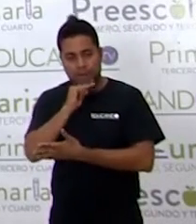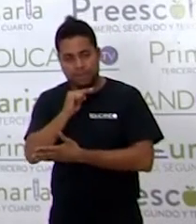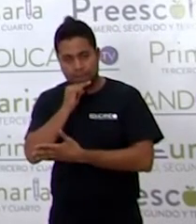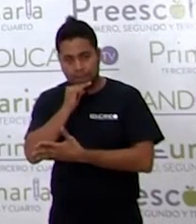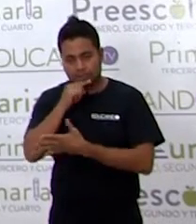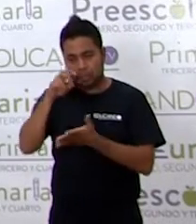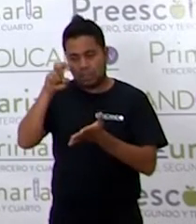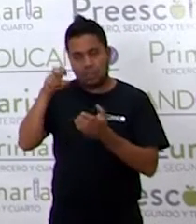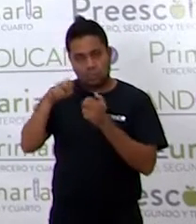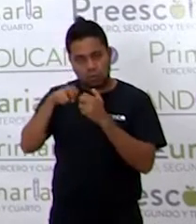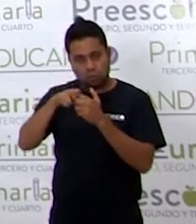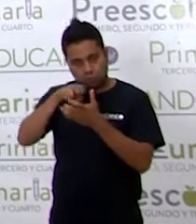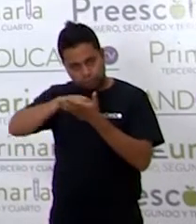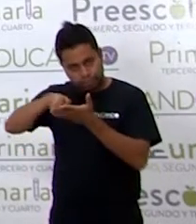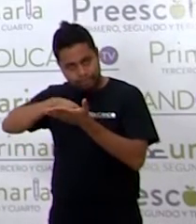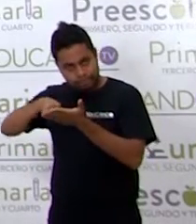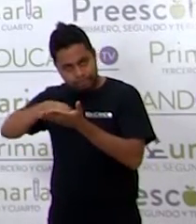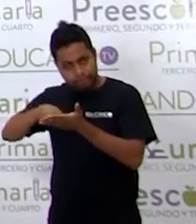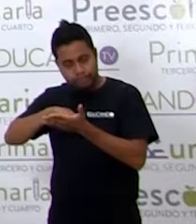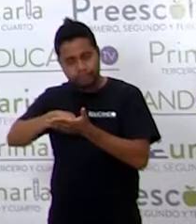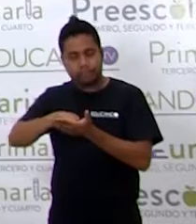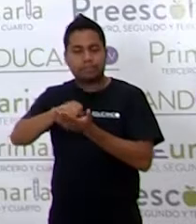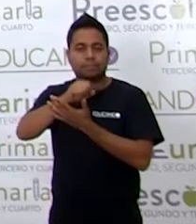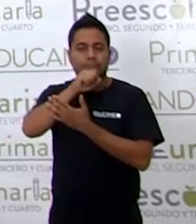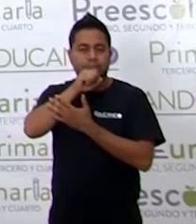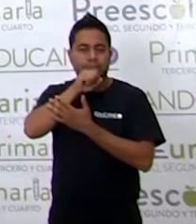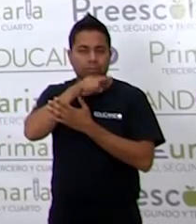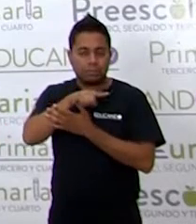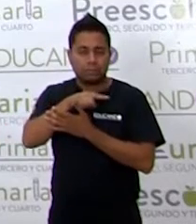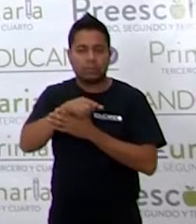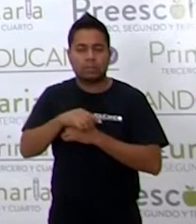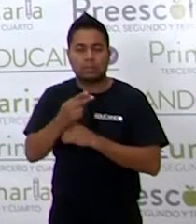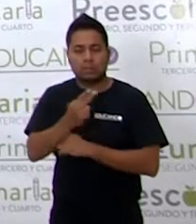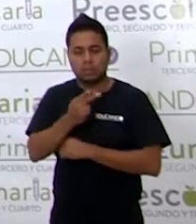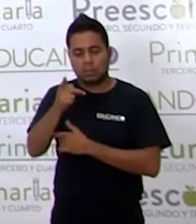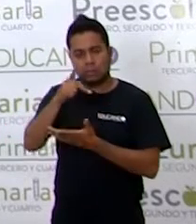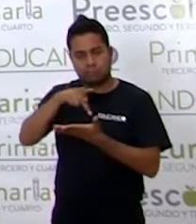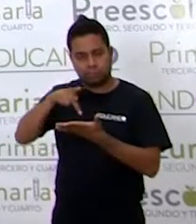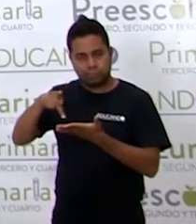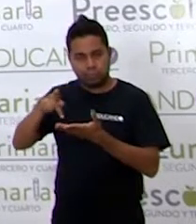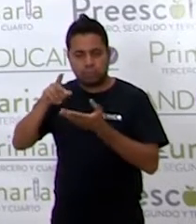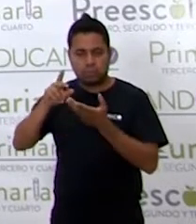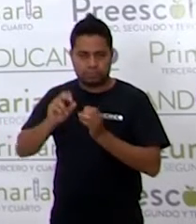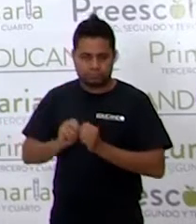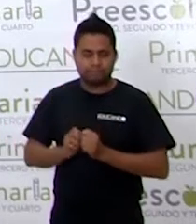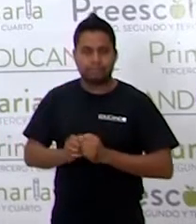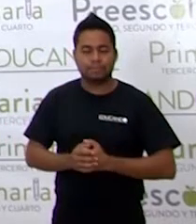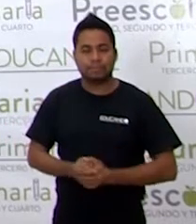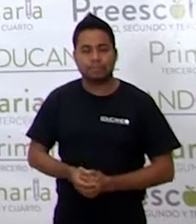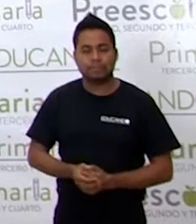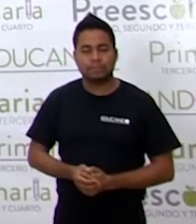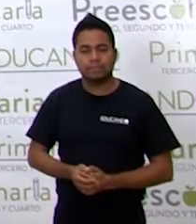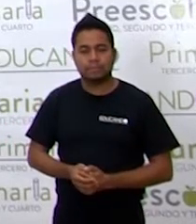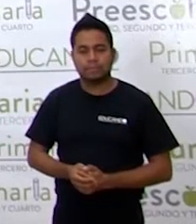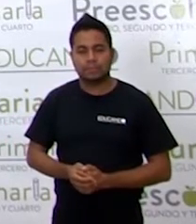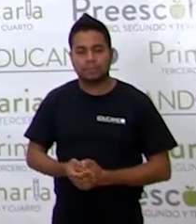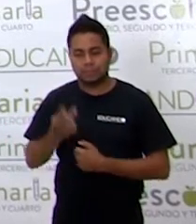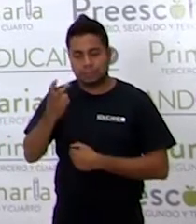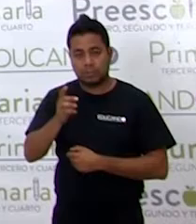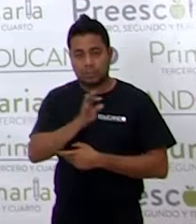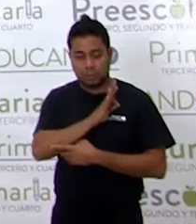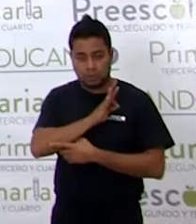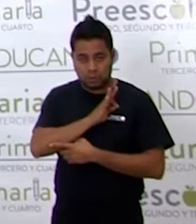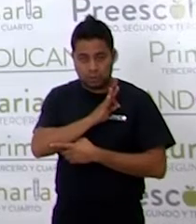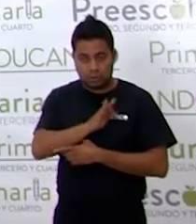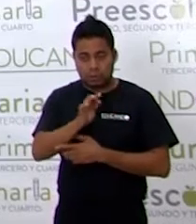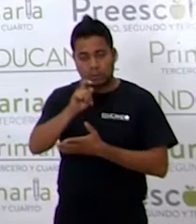tu borrador y tu... Plum, o lapicero. Con ella vamos a